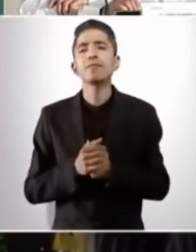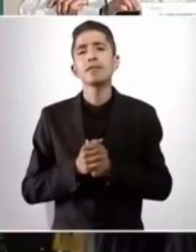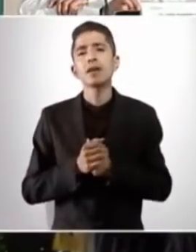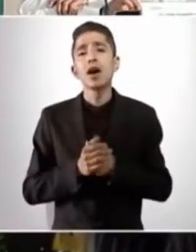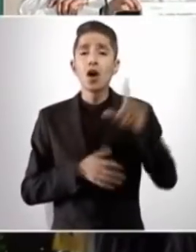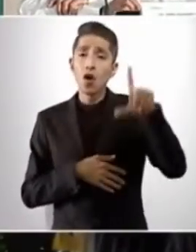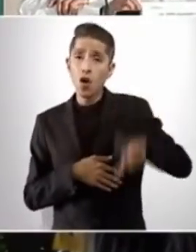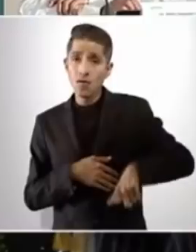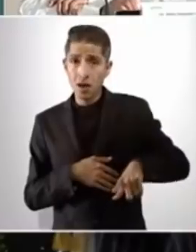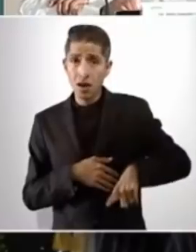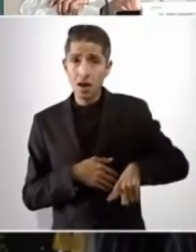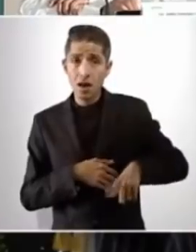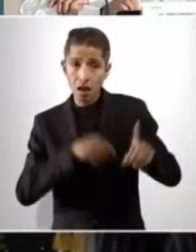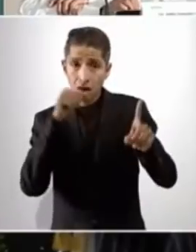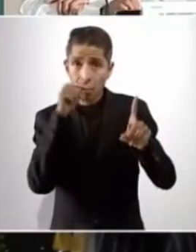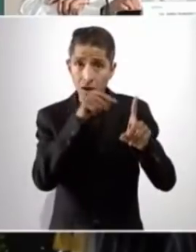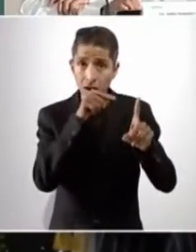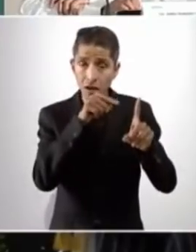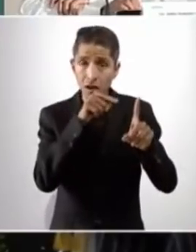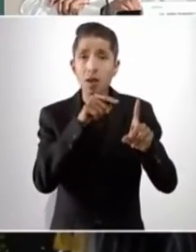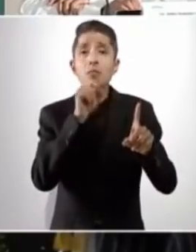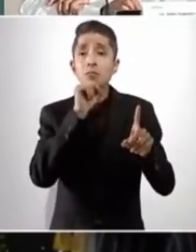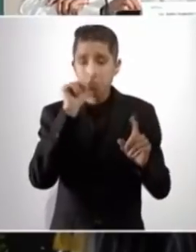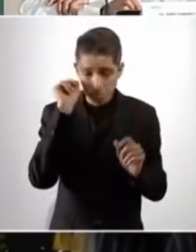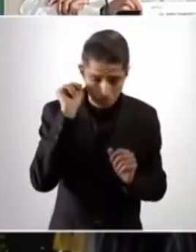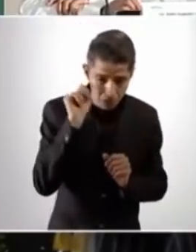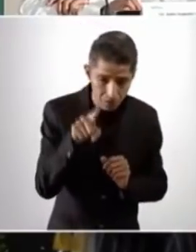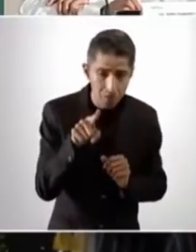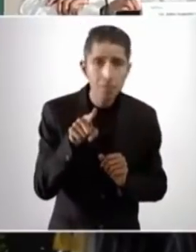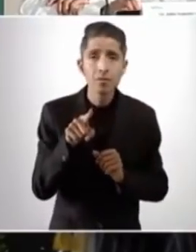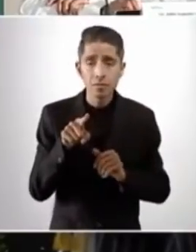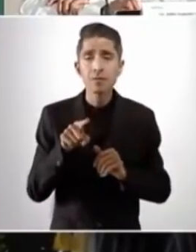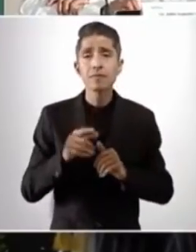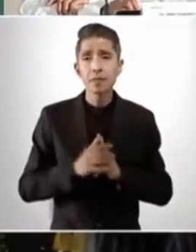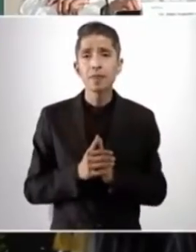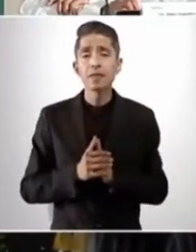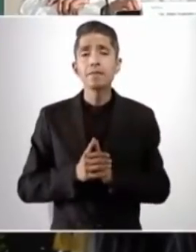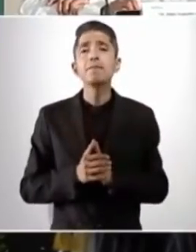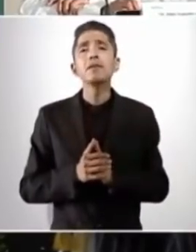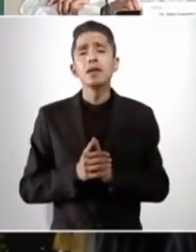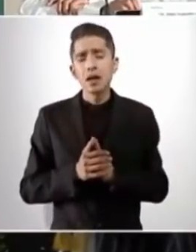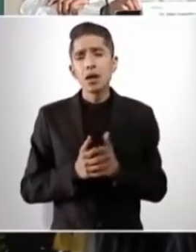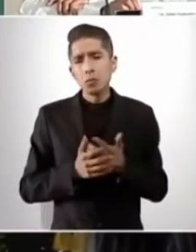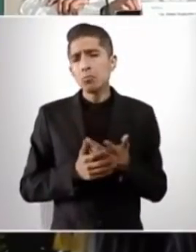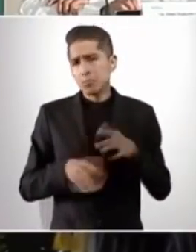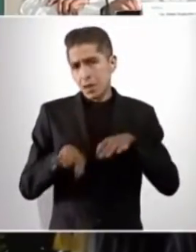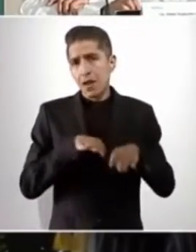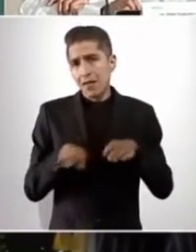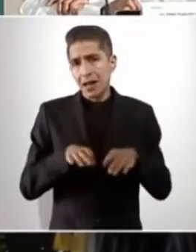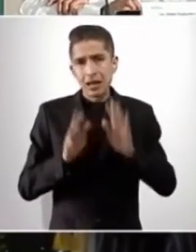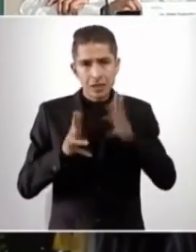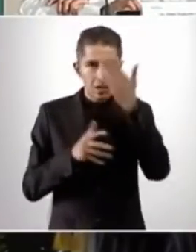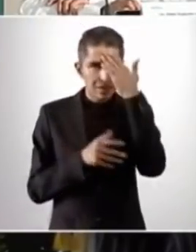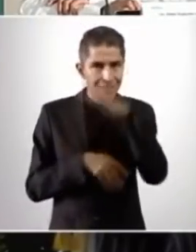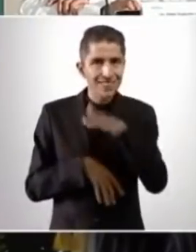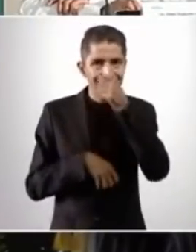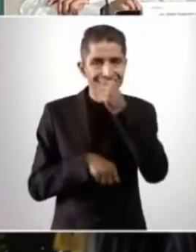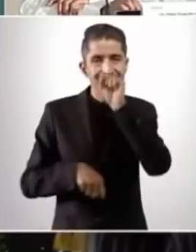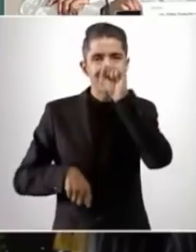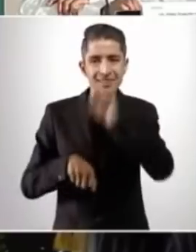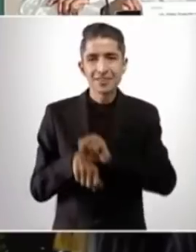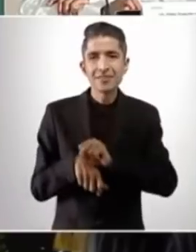gobernador va también a trabajar, y lo sabe la secretaria